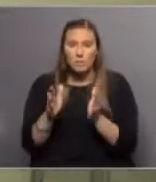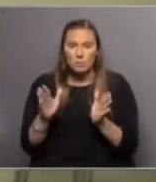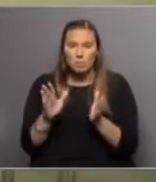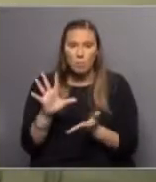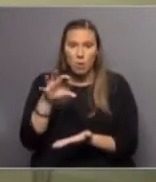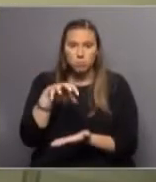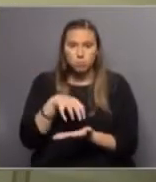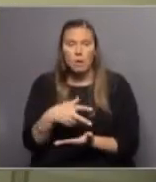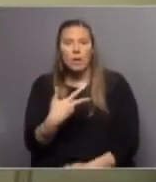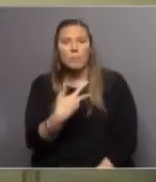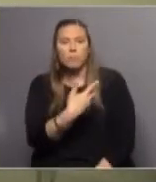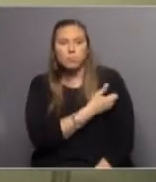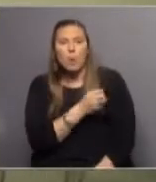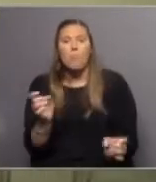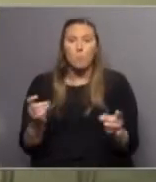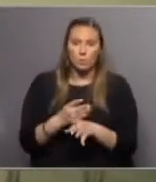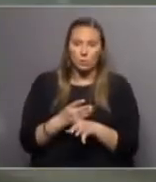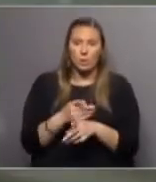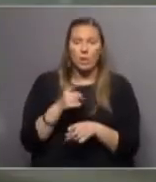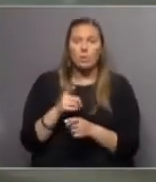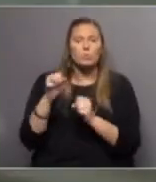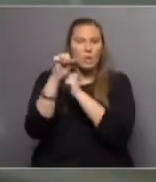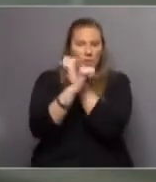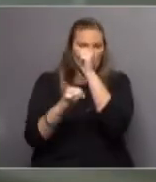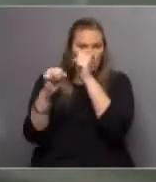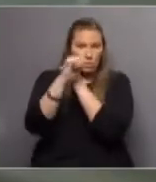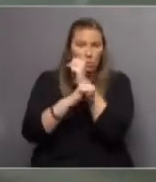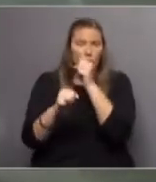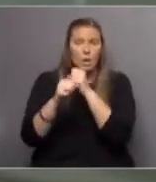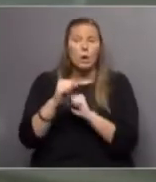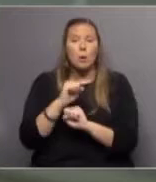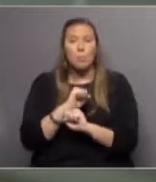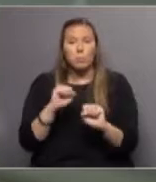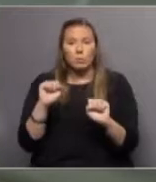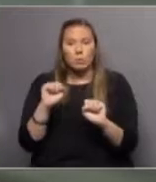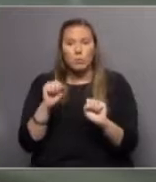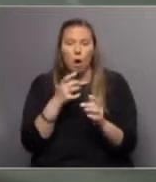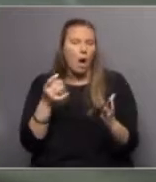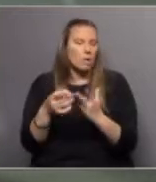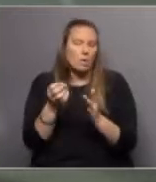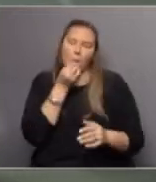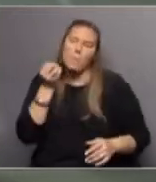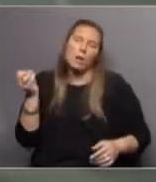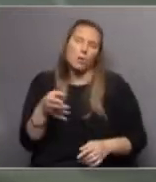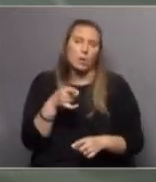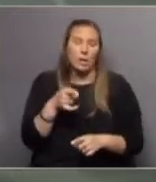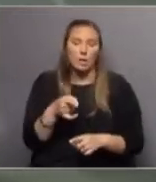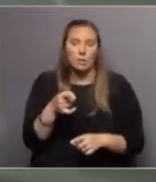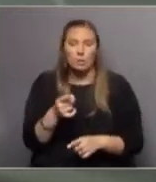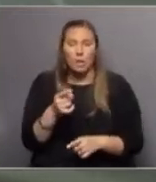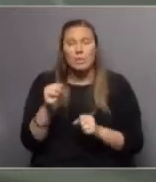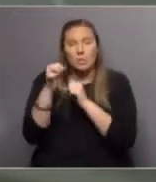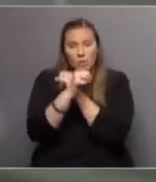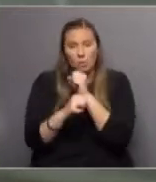planta de jeringas prellenadas. Es una tecnología que nos permitió dar un salto de calidad. Esta incorporación